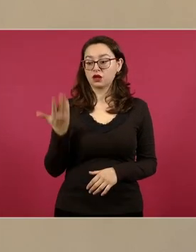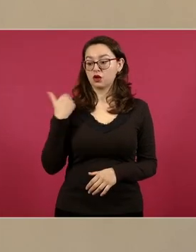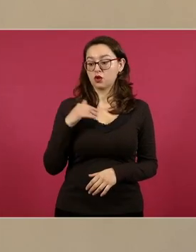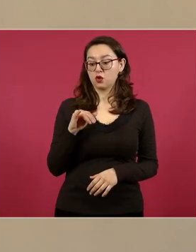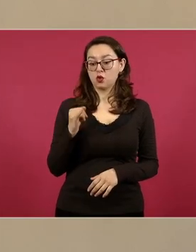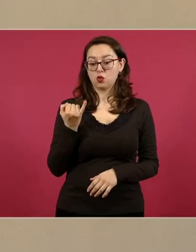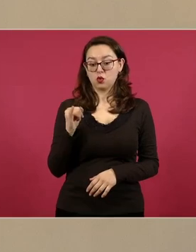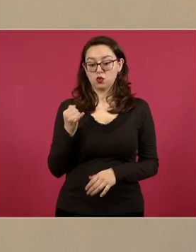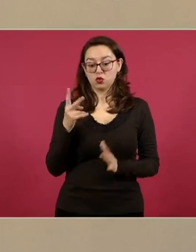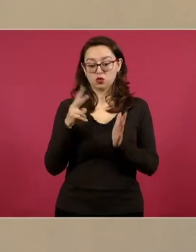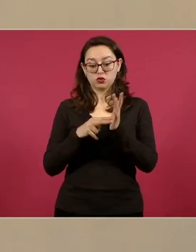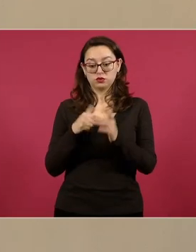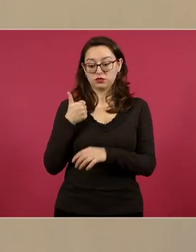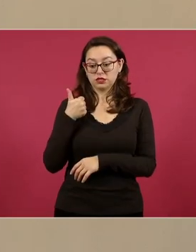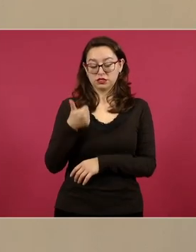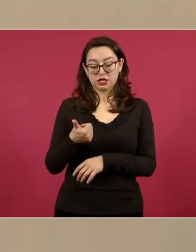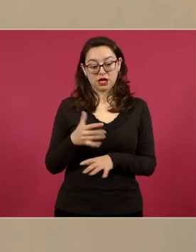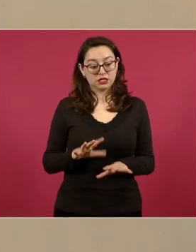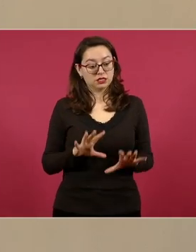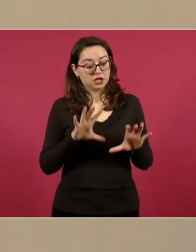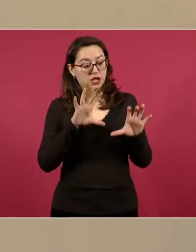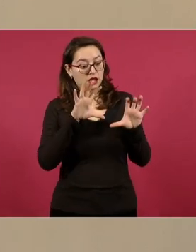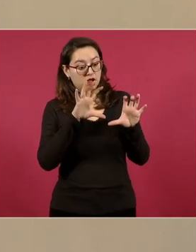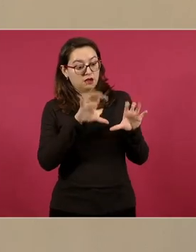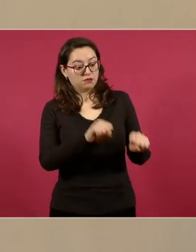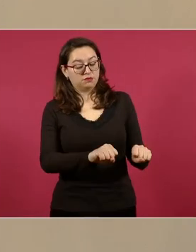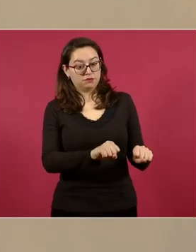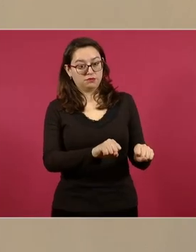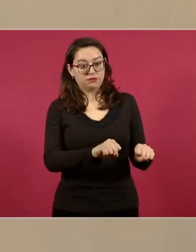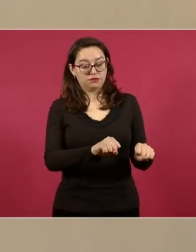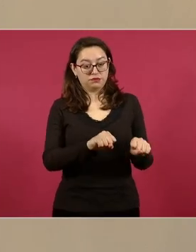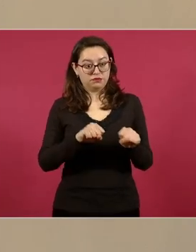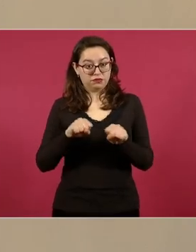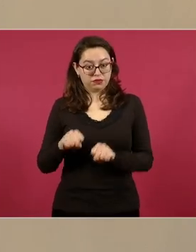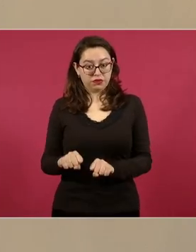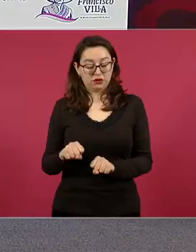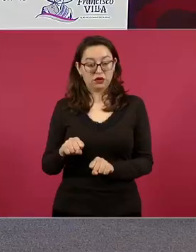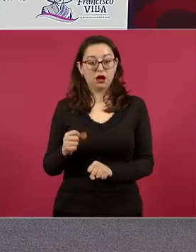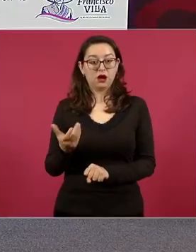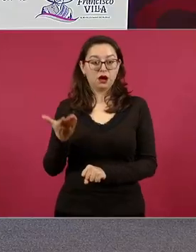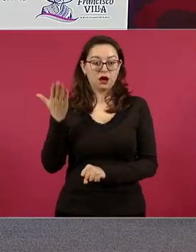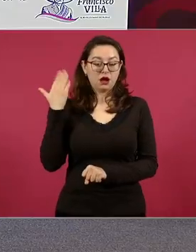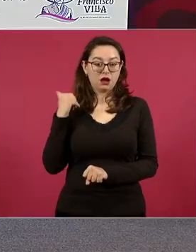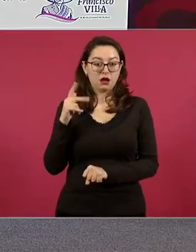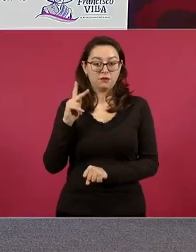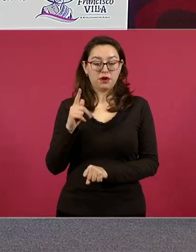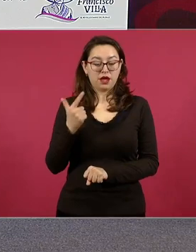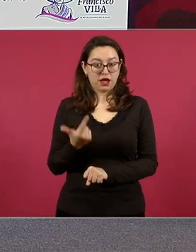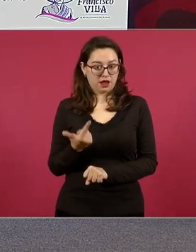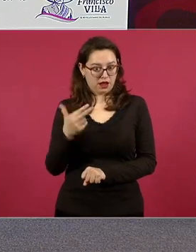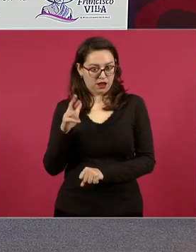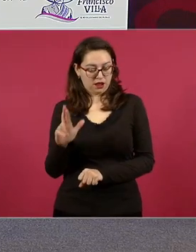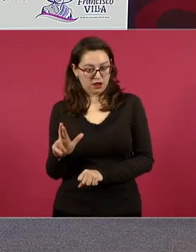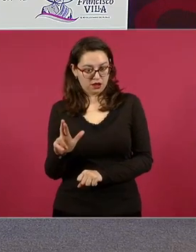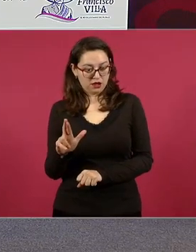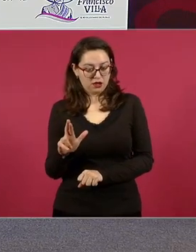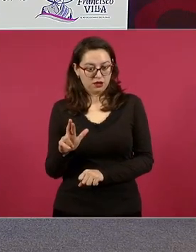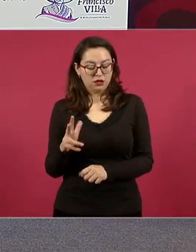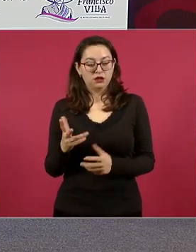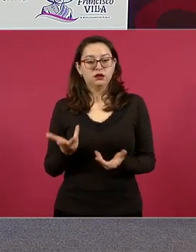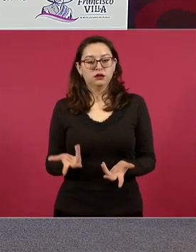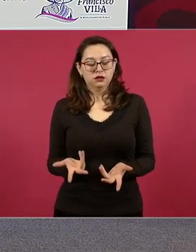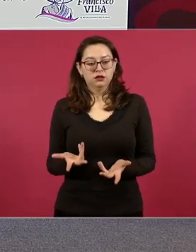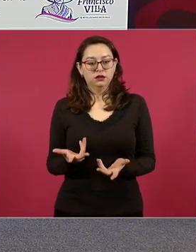2006 en Tlatlaya, Estado de México, por la entonces Procuraduría General de la República, tras